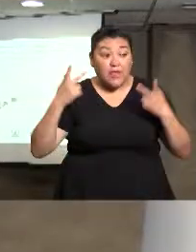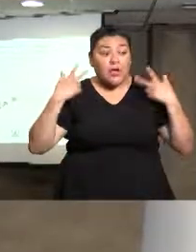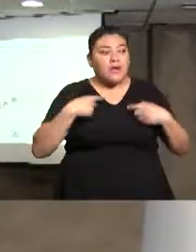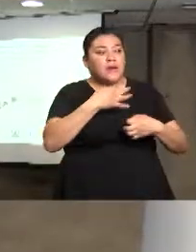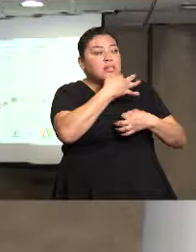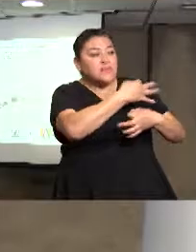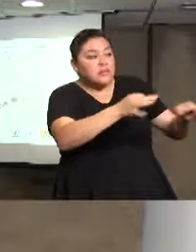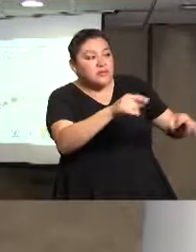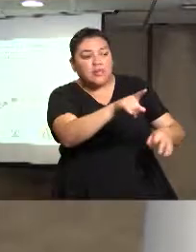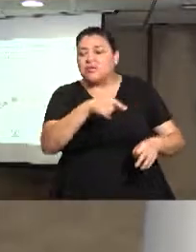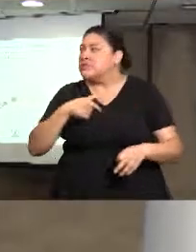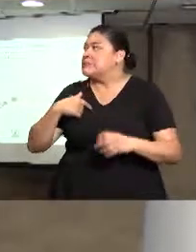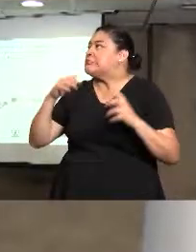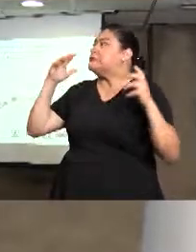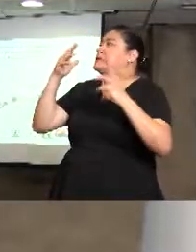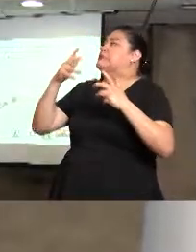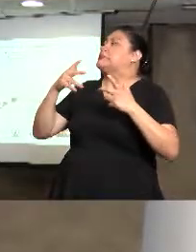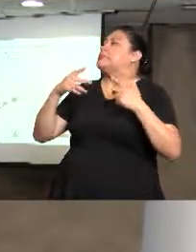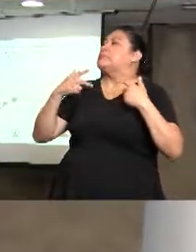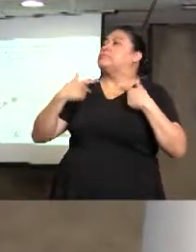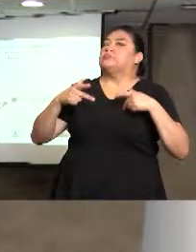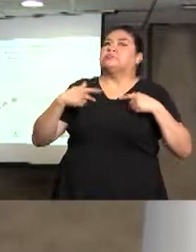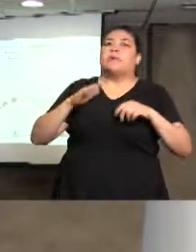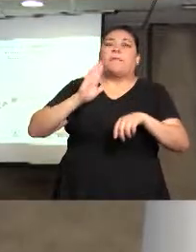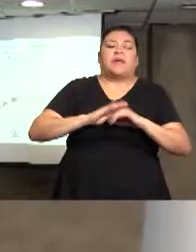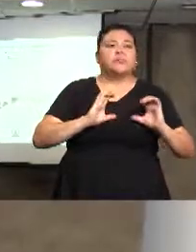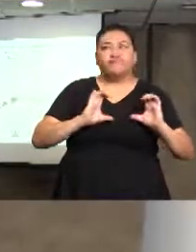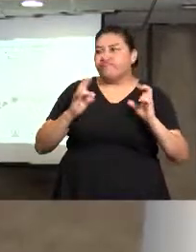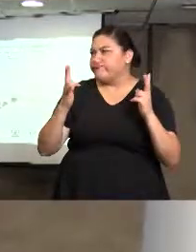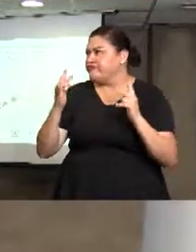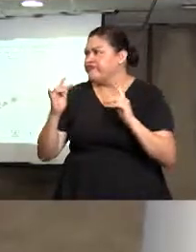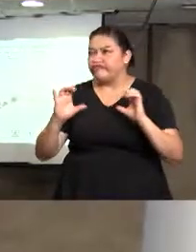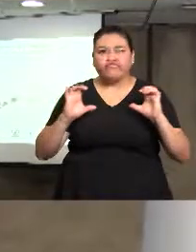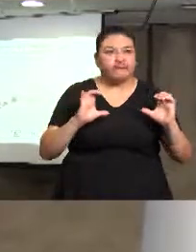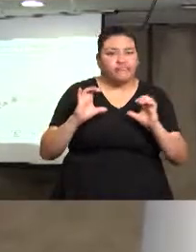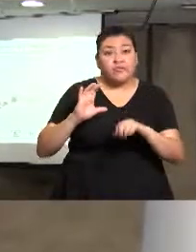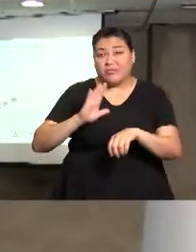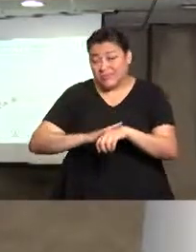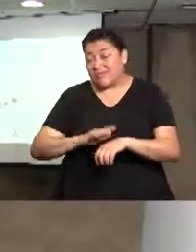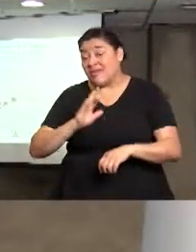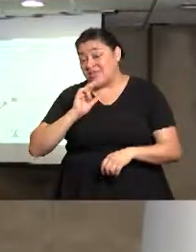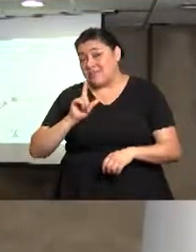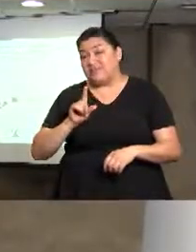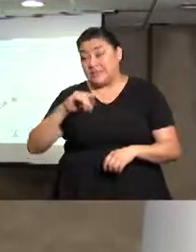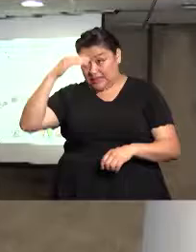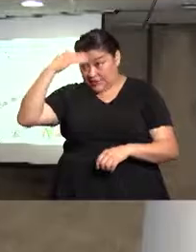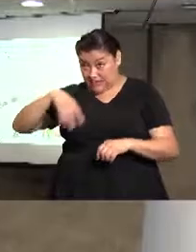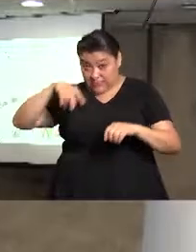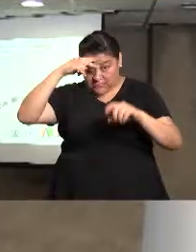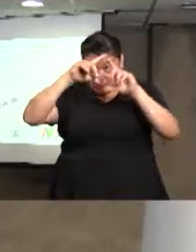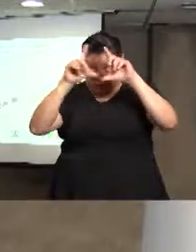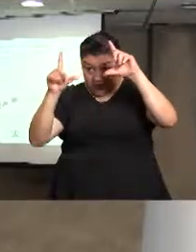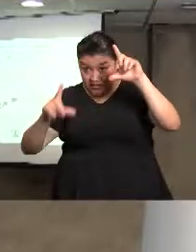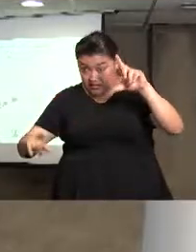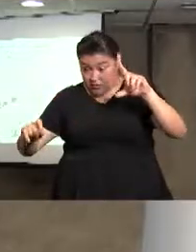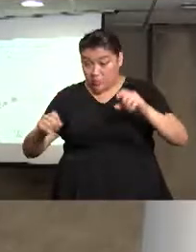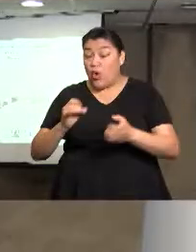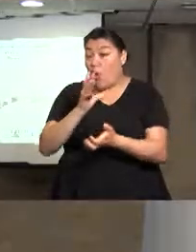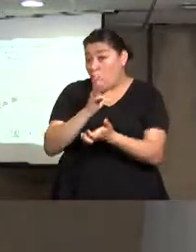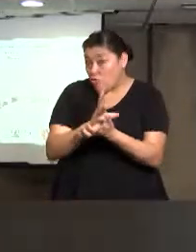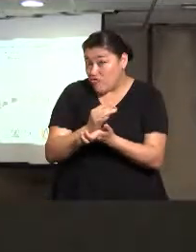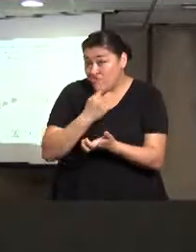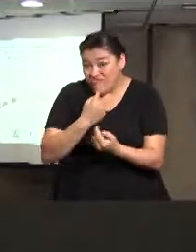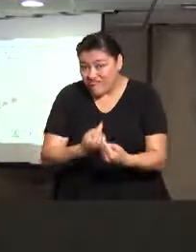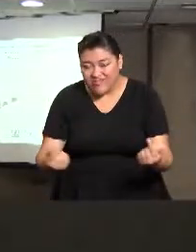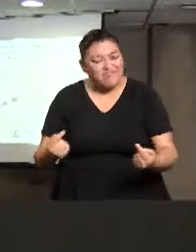México, en este país que a veces es un lugar donde entran no solamente niños y niñas de México, sino